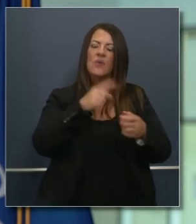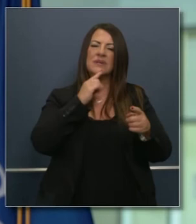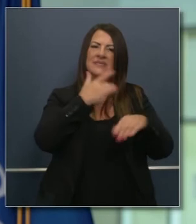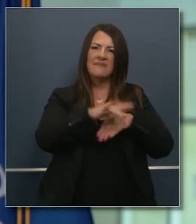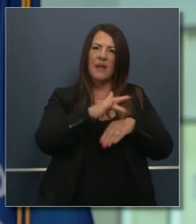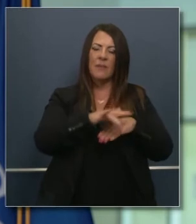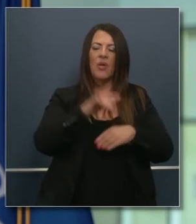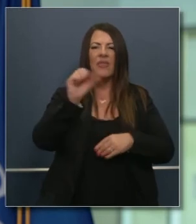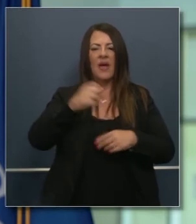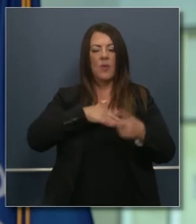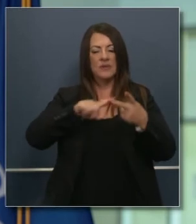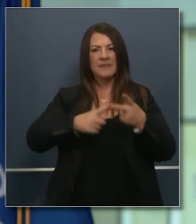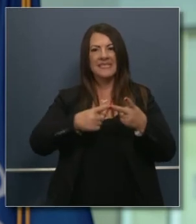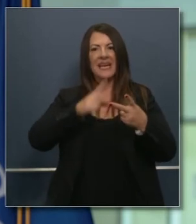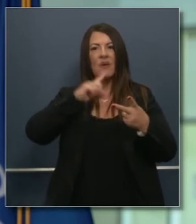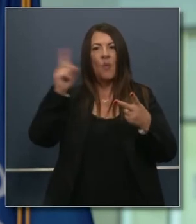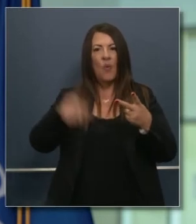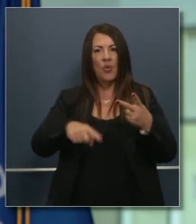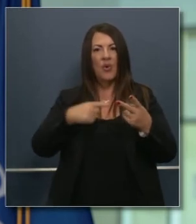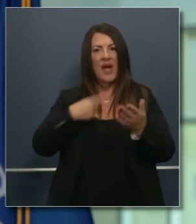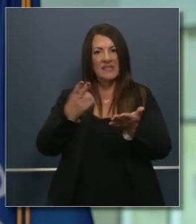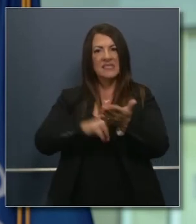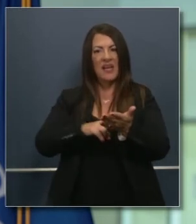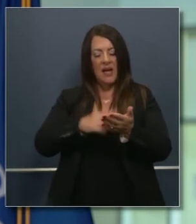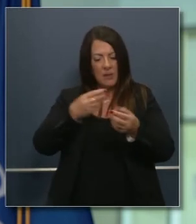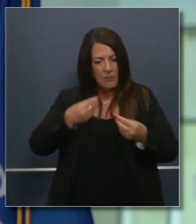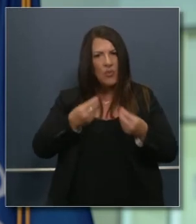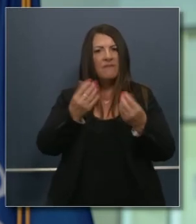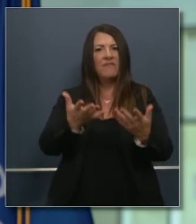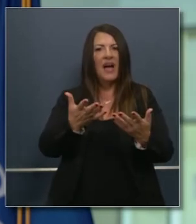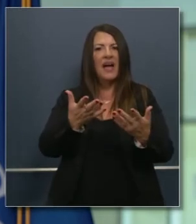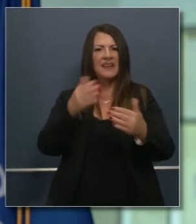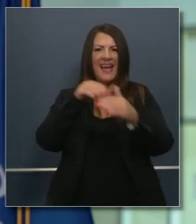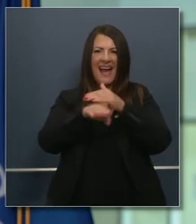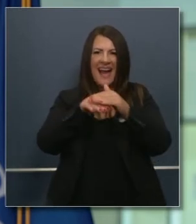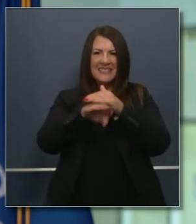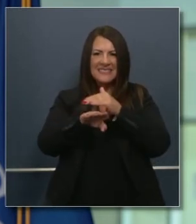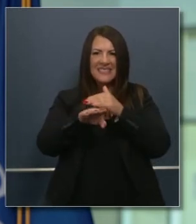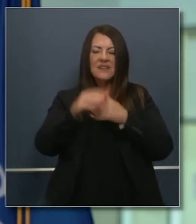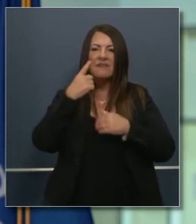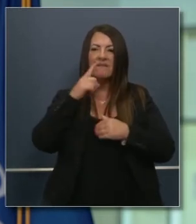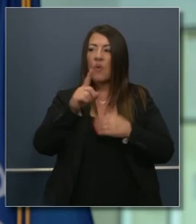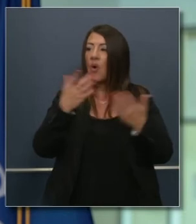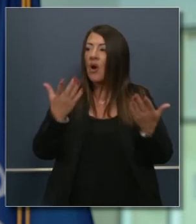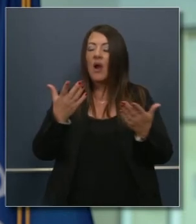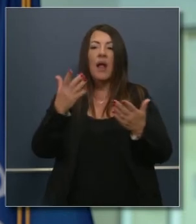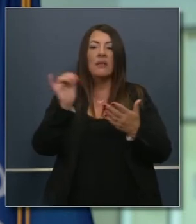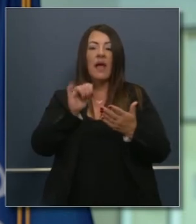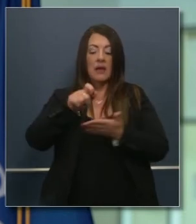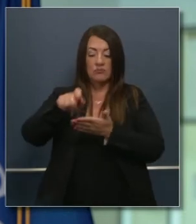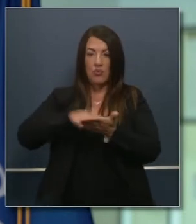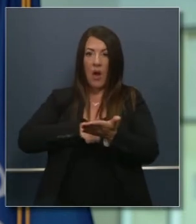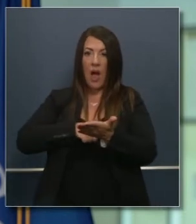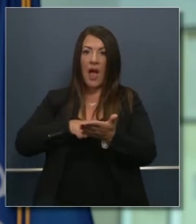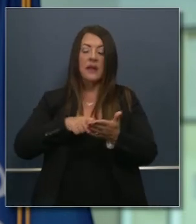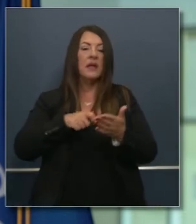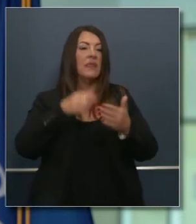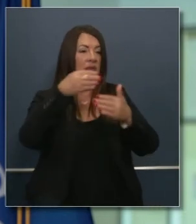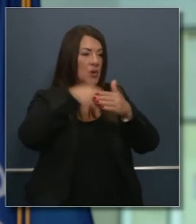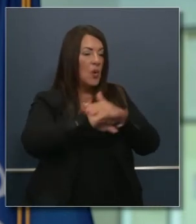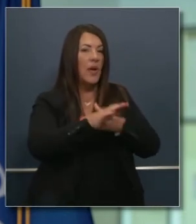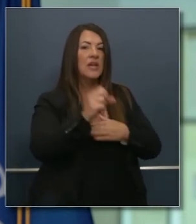esa fue la segunda orden ejecutiva que yo firmé para proporcionar puntos de acceso para entregar